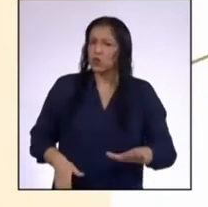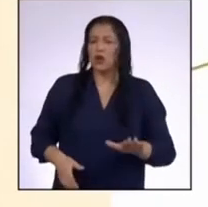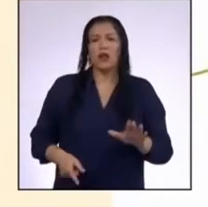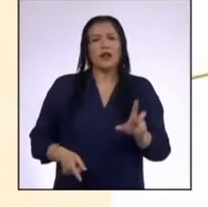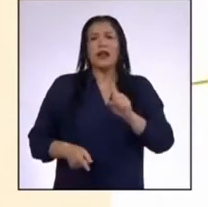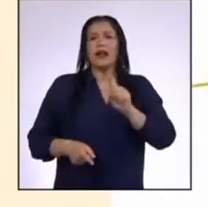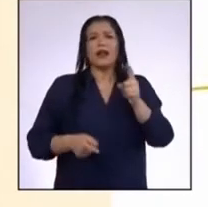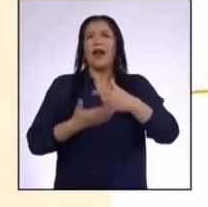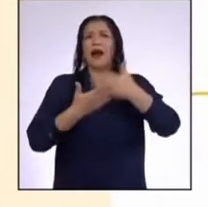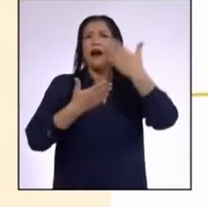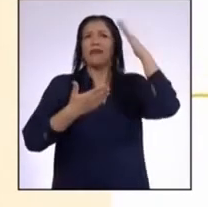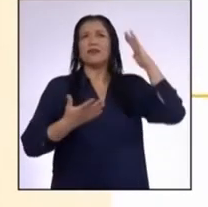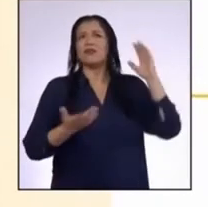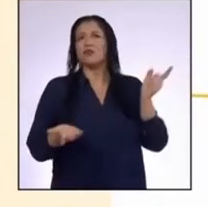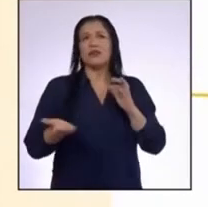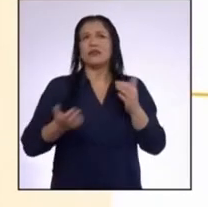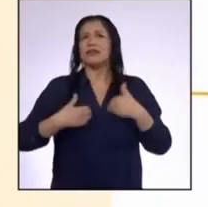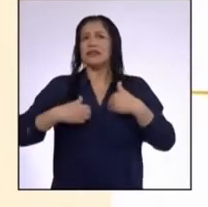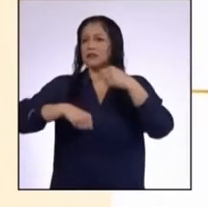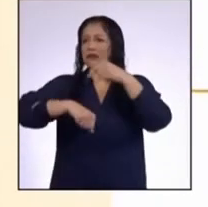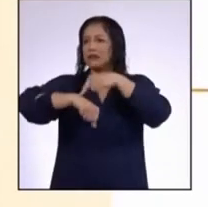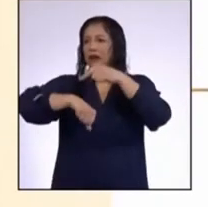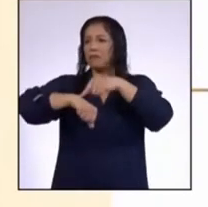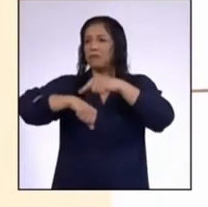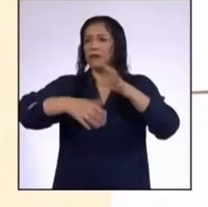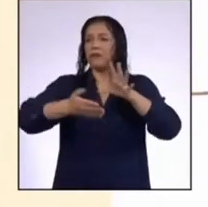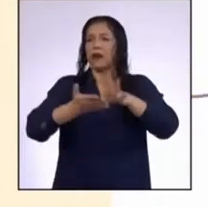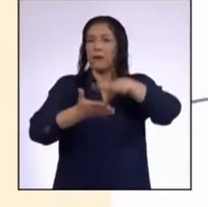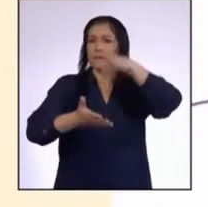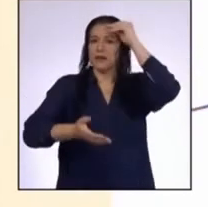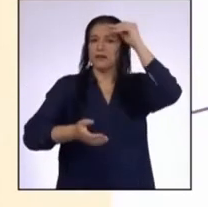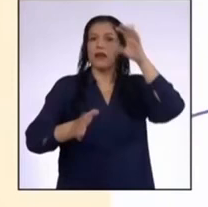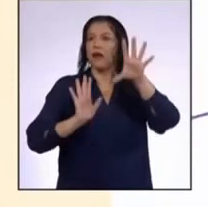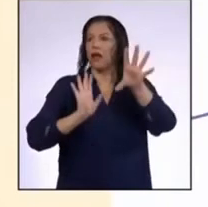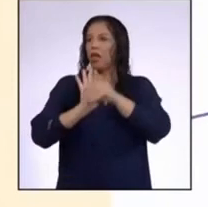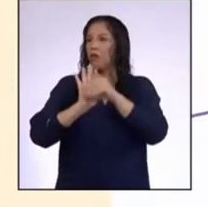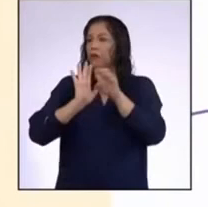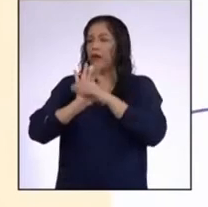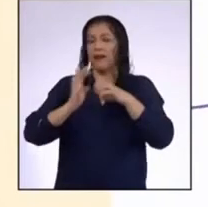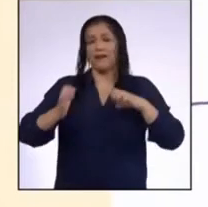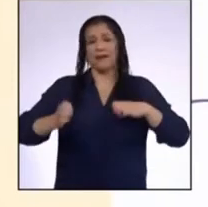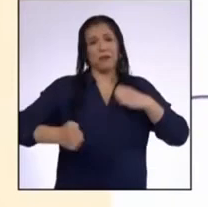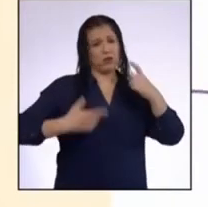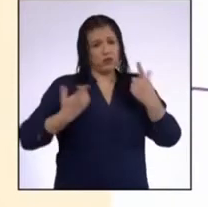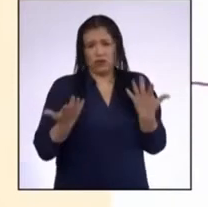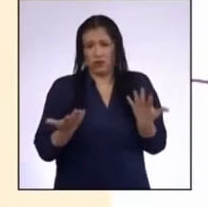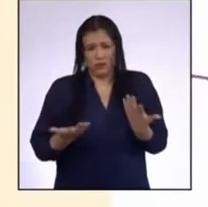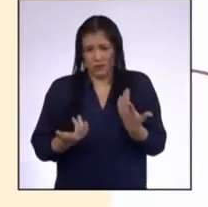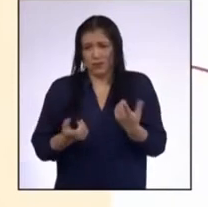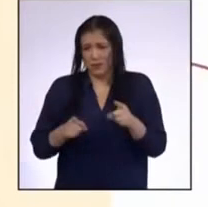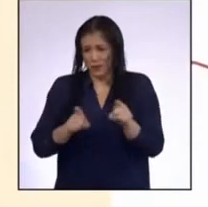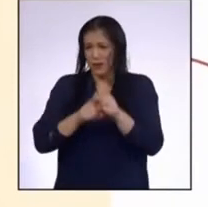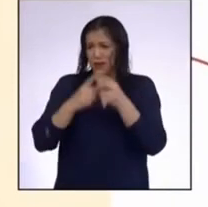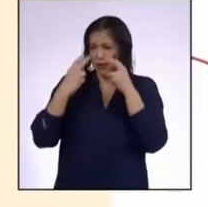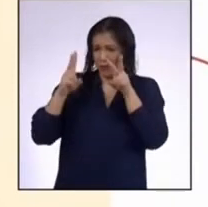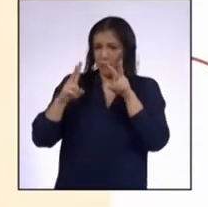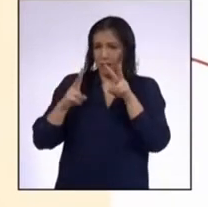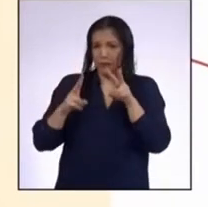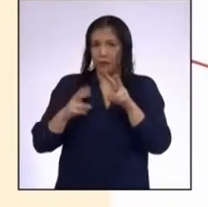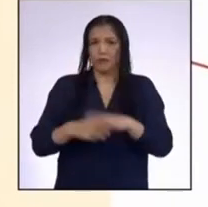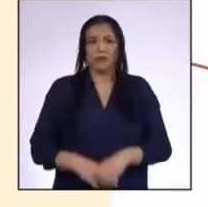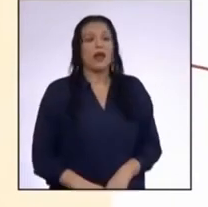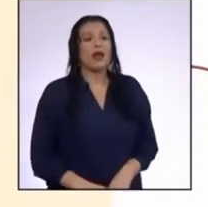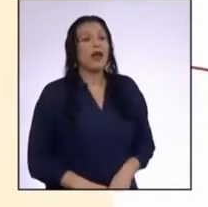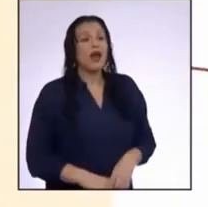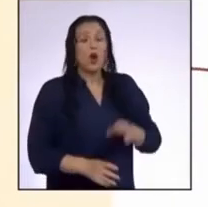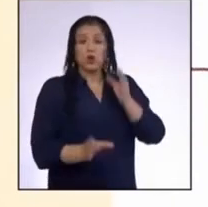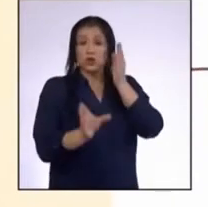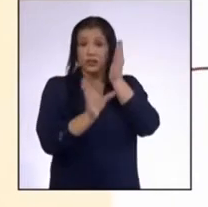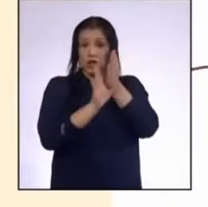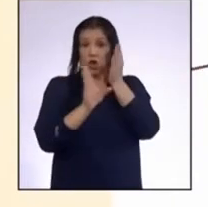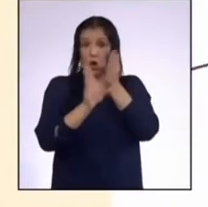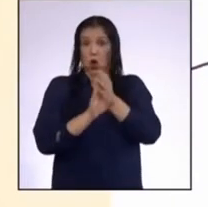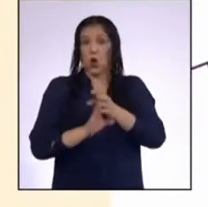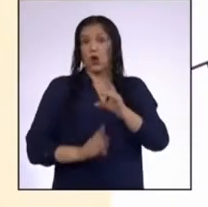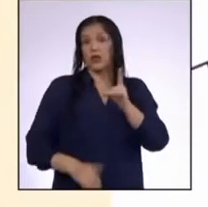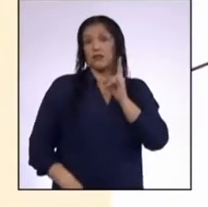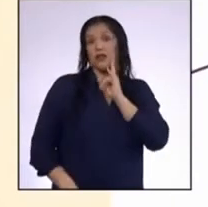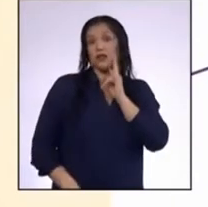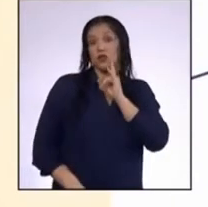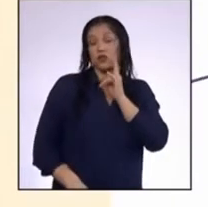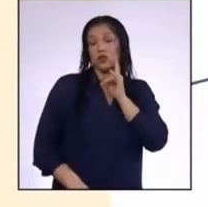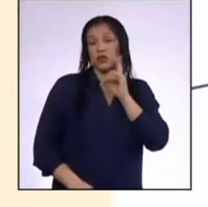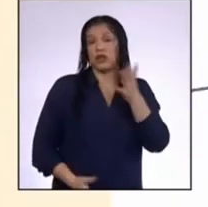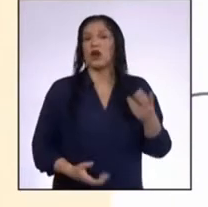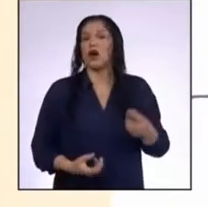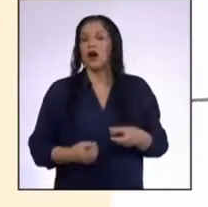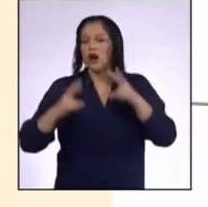tampoco han tenido mucho tiempo para aprender a imitarlas Paul Ekman, psicólogo estadounidense